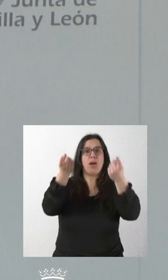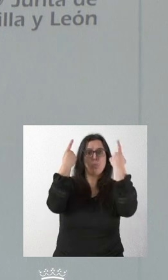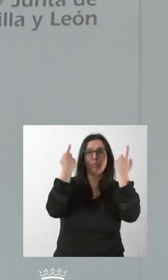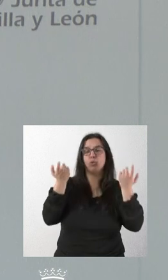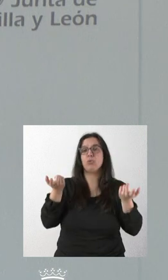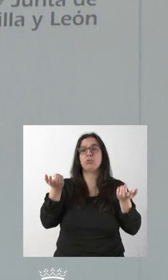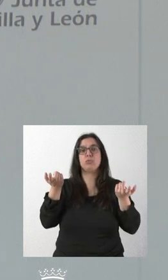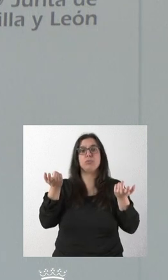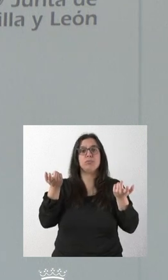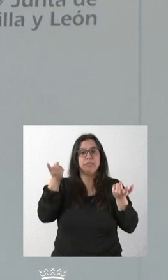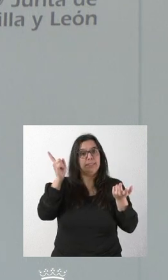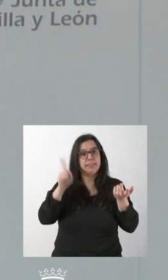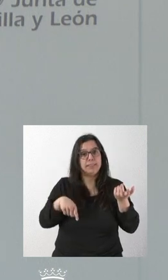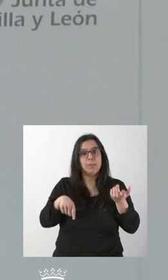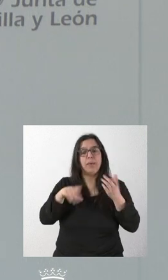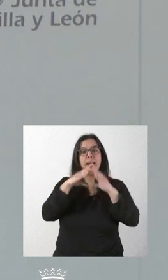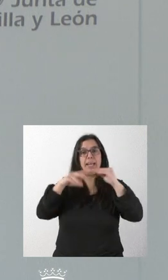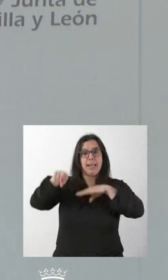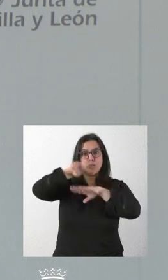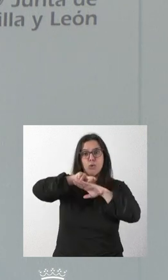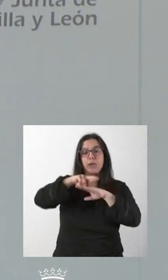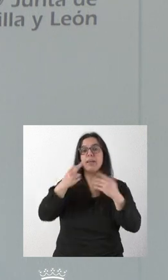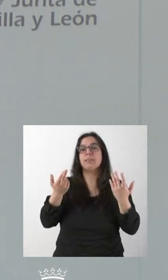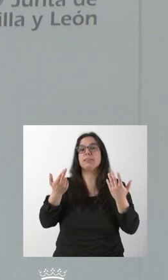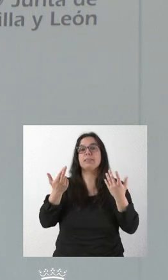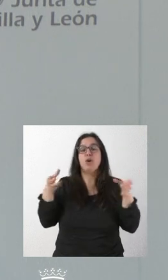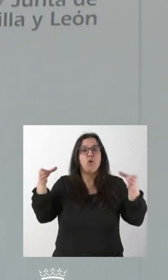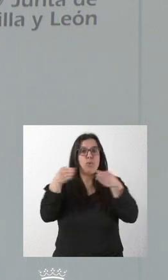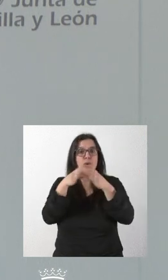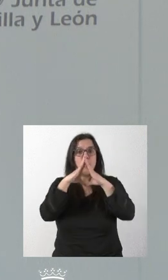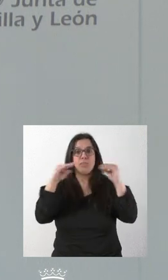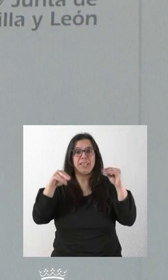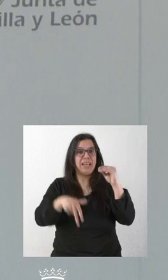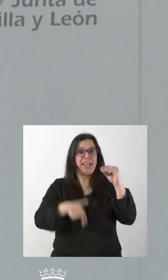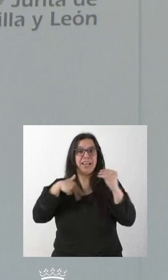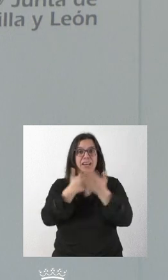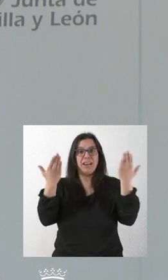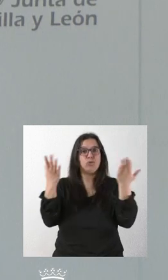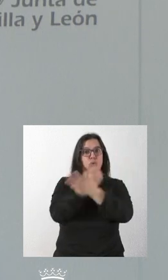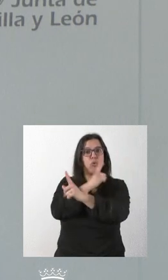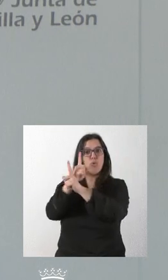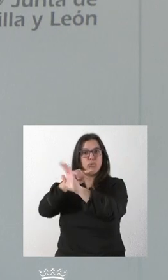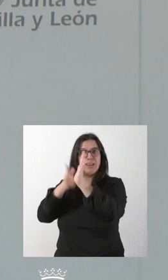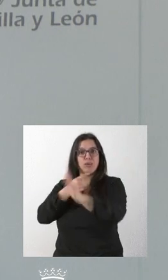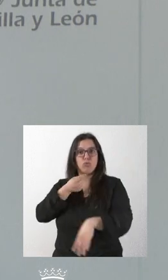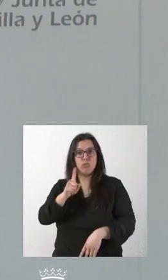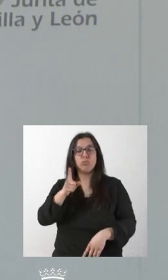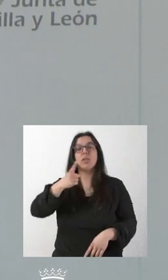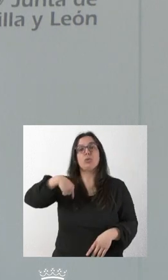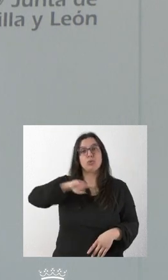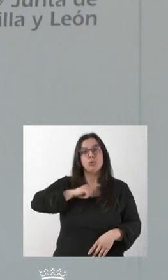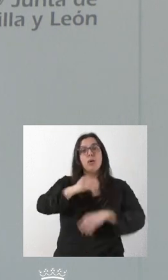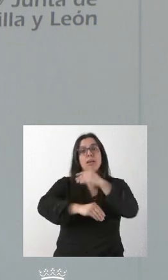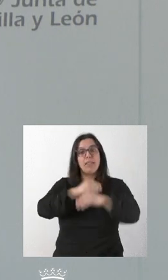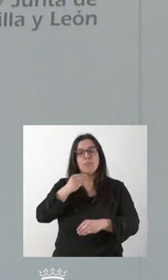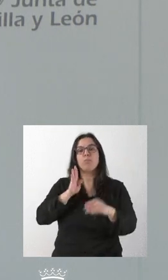como por parte de los rectores, como por parte de la comunidad universitaria en su conjunto. Lo que nosotros hacemos hoy aquí es garantizar el